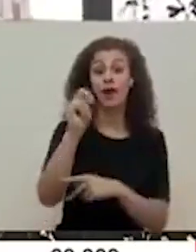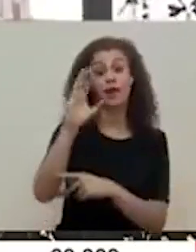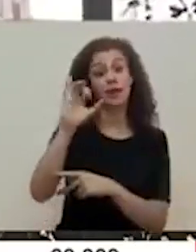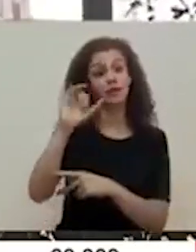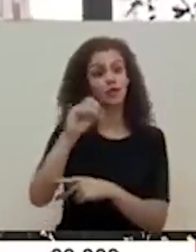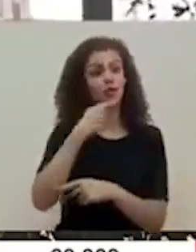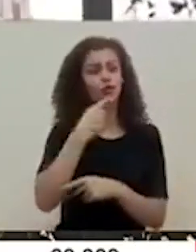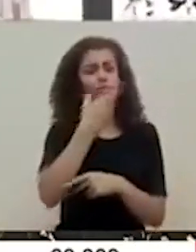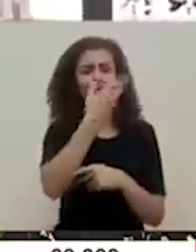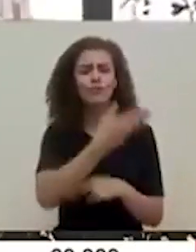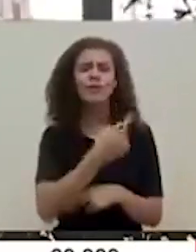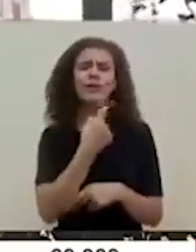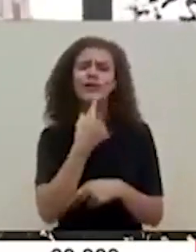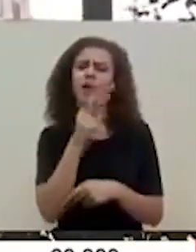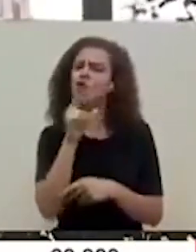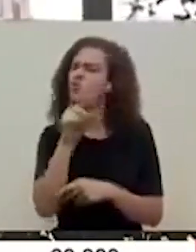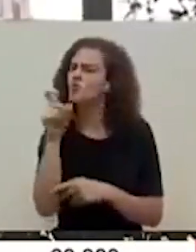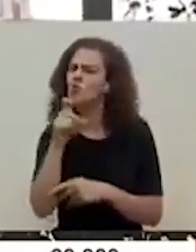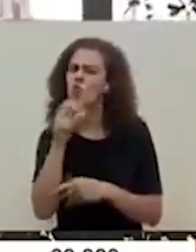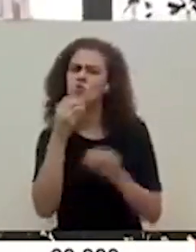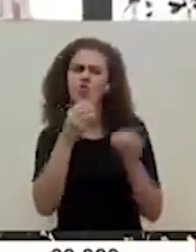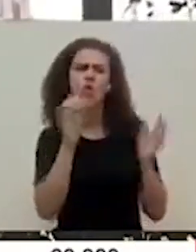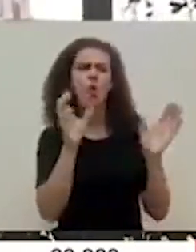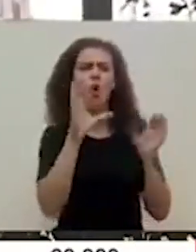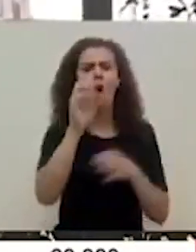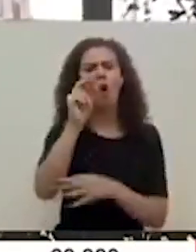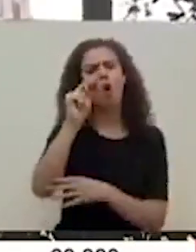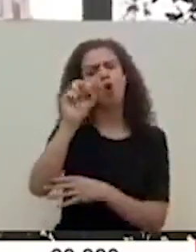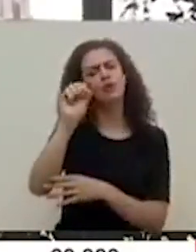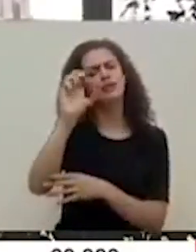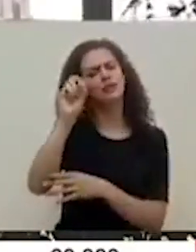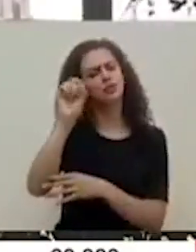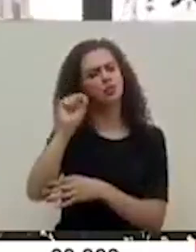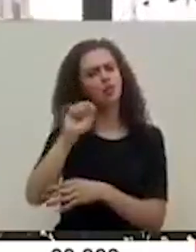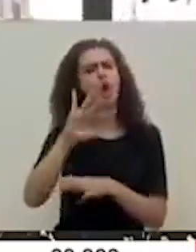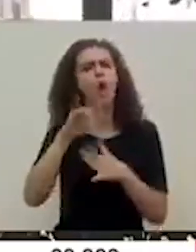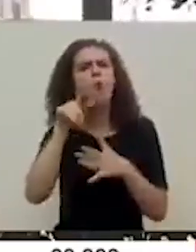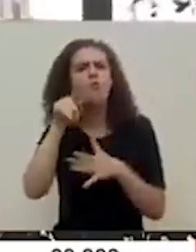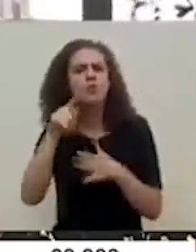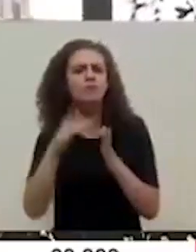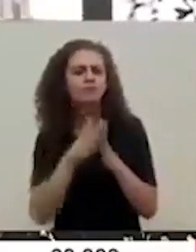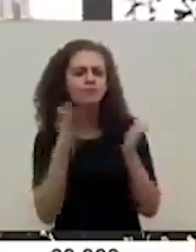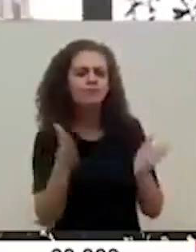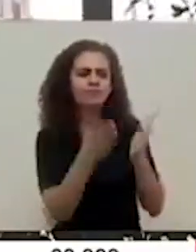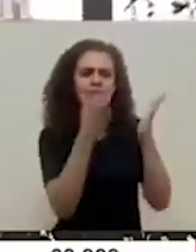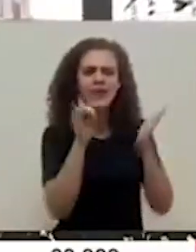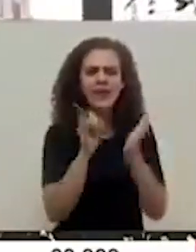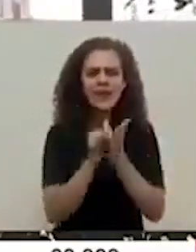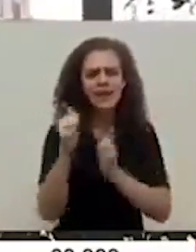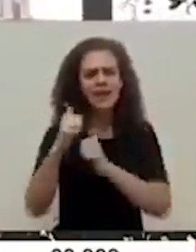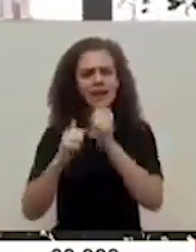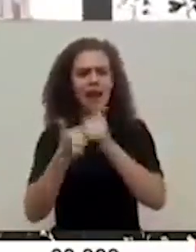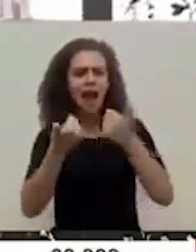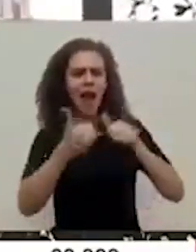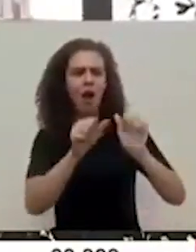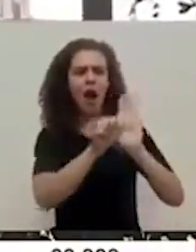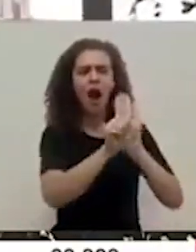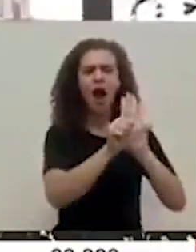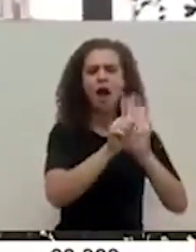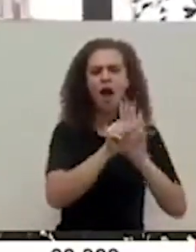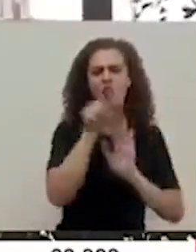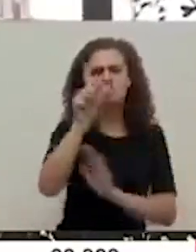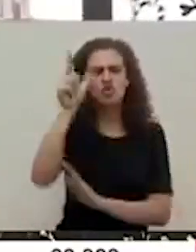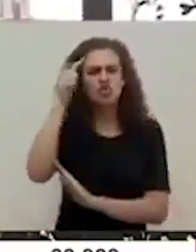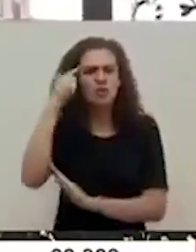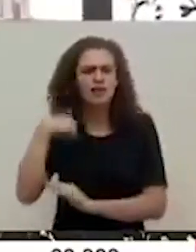don Marcelo Pietro él hablaba de que no son necesarios tantos consensos entonces quería preguntarle a ustedes cómo van a empujar esta construcción de acuerdos en la Asamblea Legislativa donde ustedes al fin y al cabo